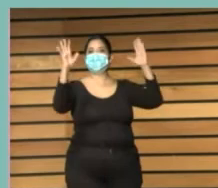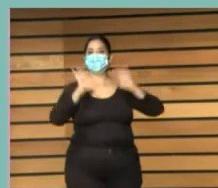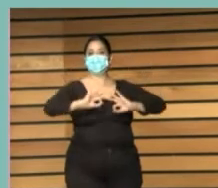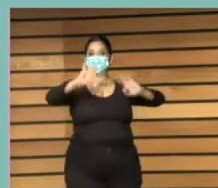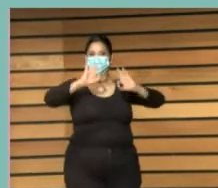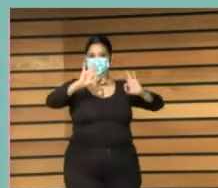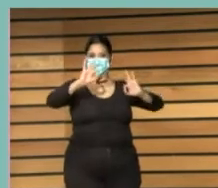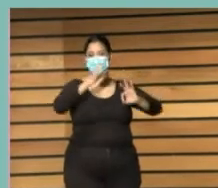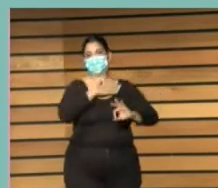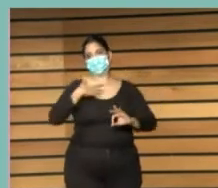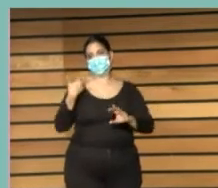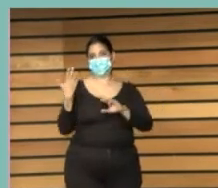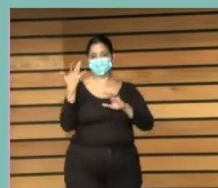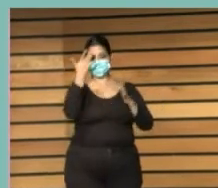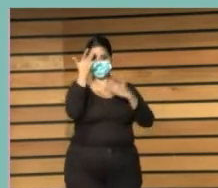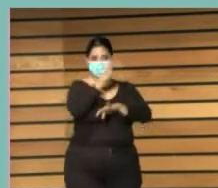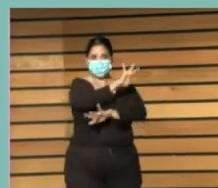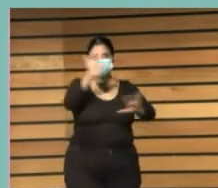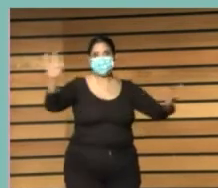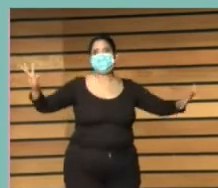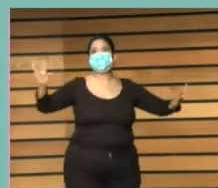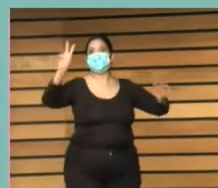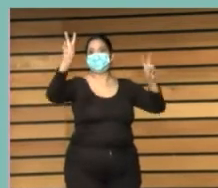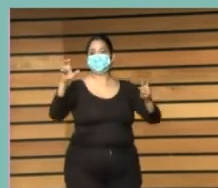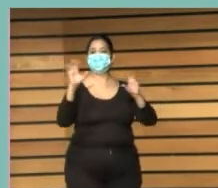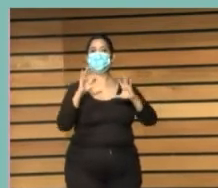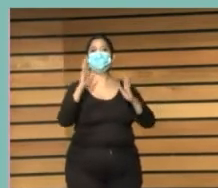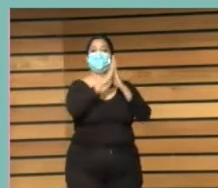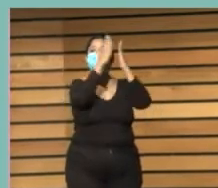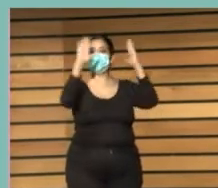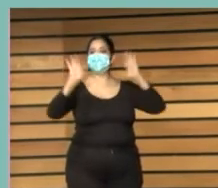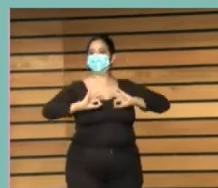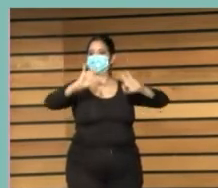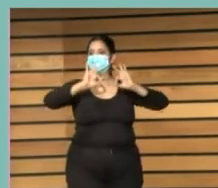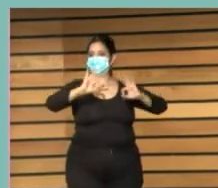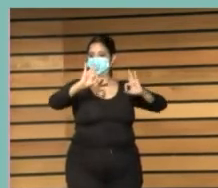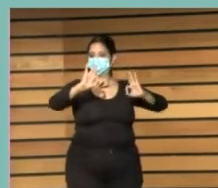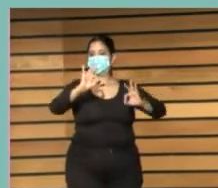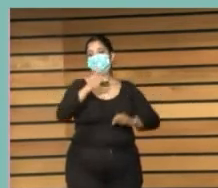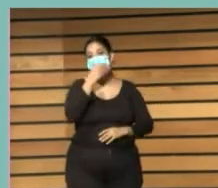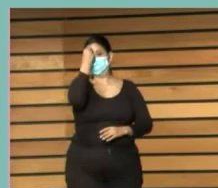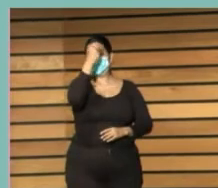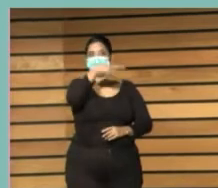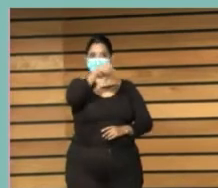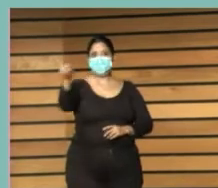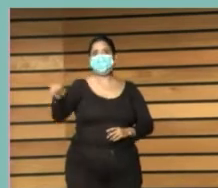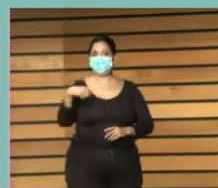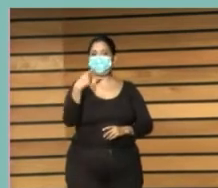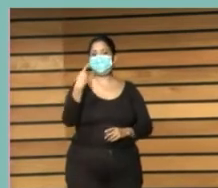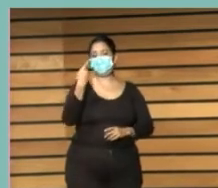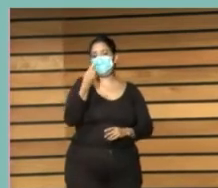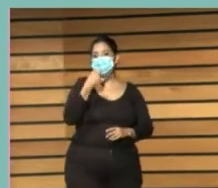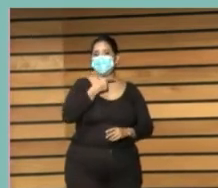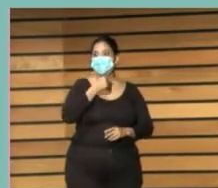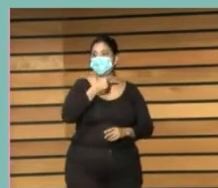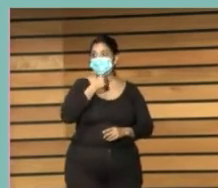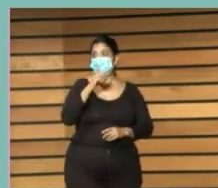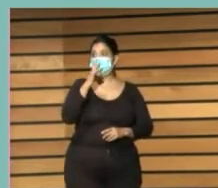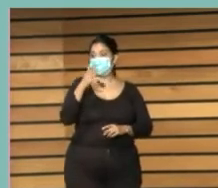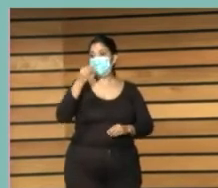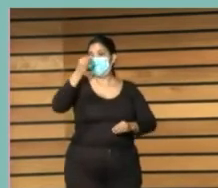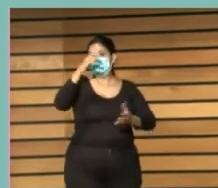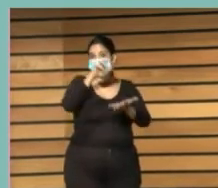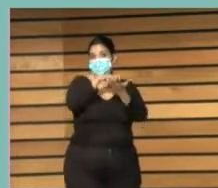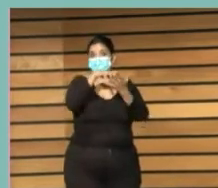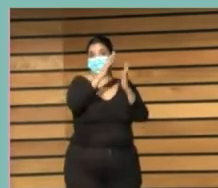conocer el plan de visibilidad de bibliotecas especializadas. Pensamos que es de utilidad para las bibliotecas públicas cuando